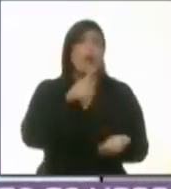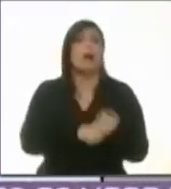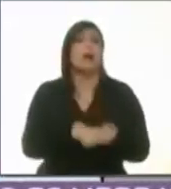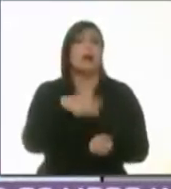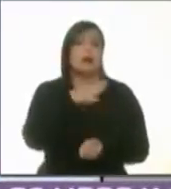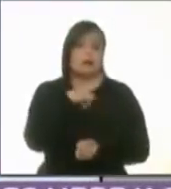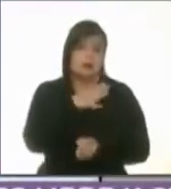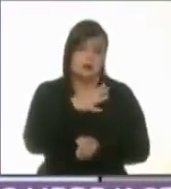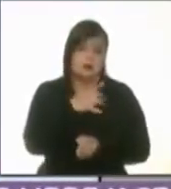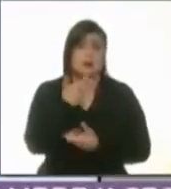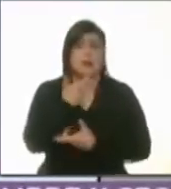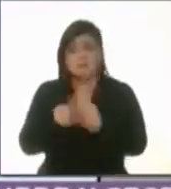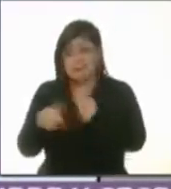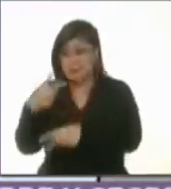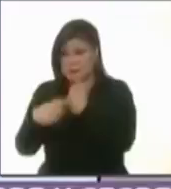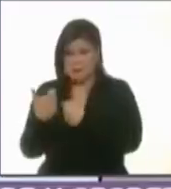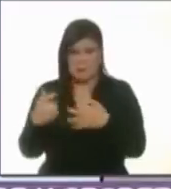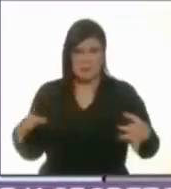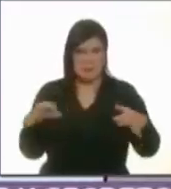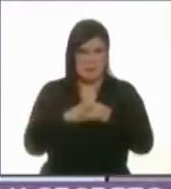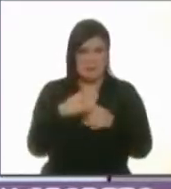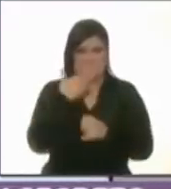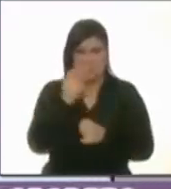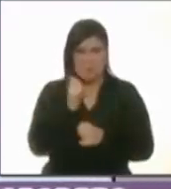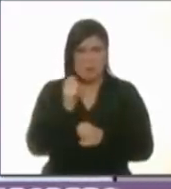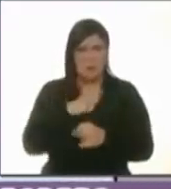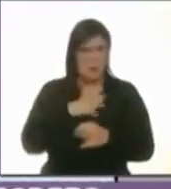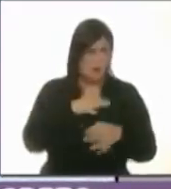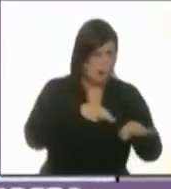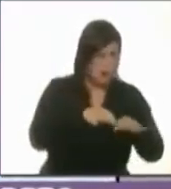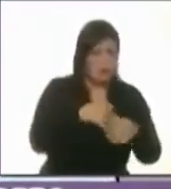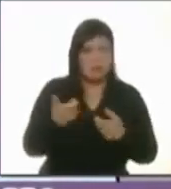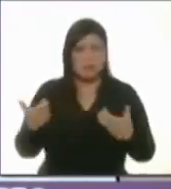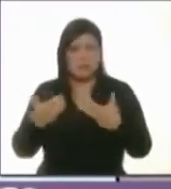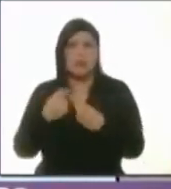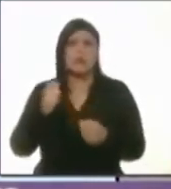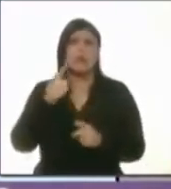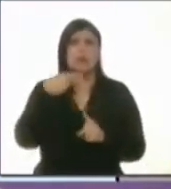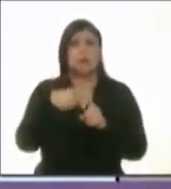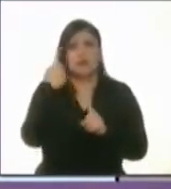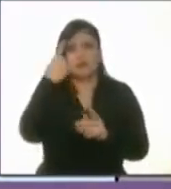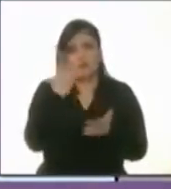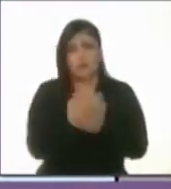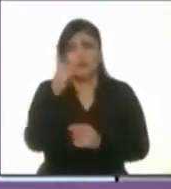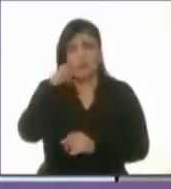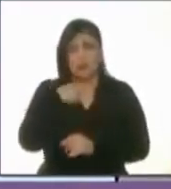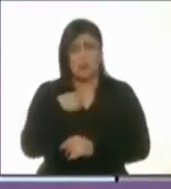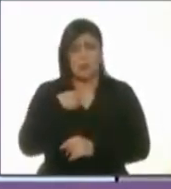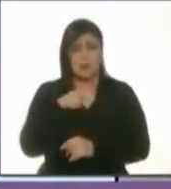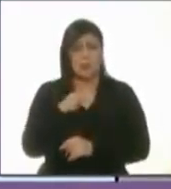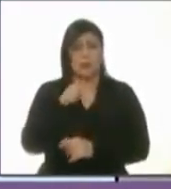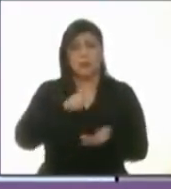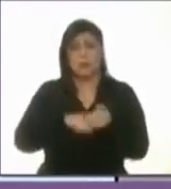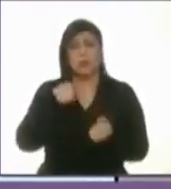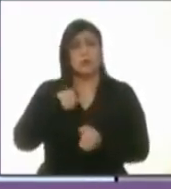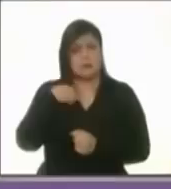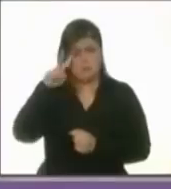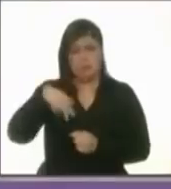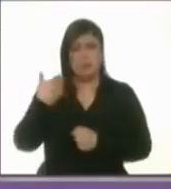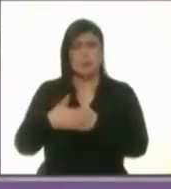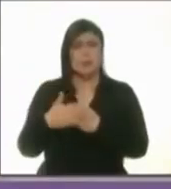ingresos que no cuadran con sus egresos es una sola, aquí no hay simulación, voy a ser la próxima jefa de gobierno.